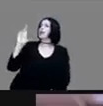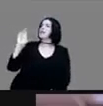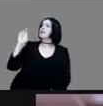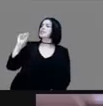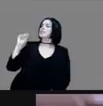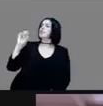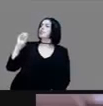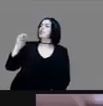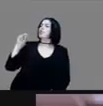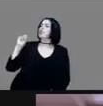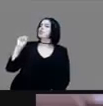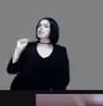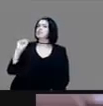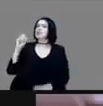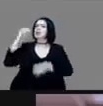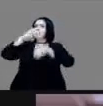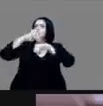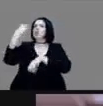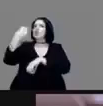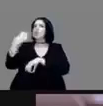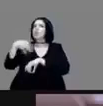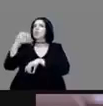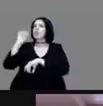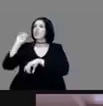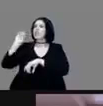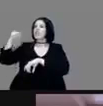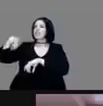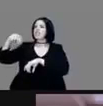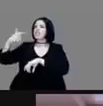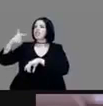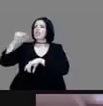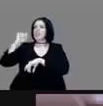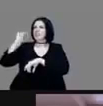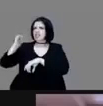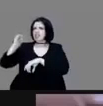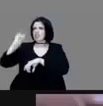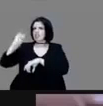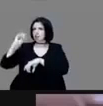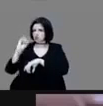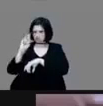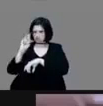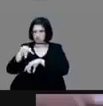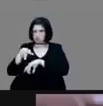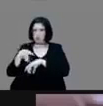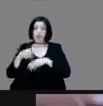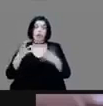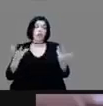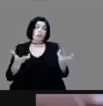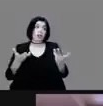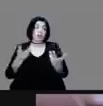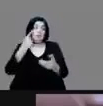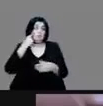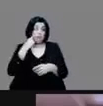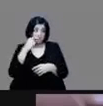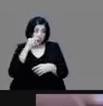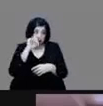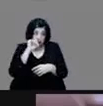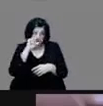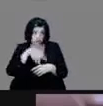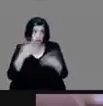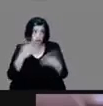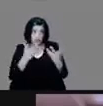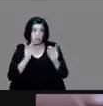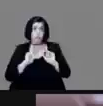como el público. Bueno, lo que sí hicieron fueron puentes y se dice con toda